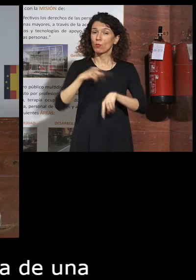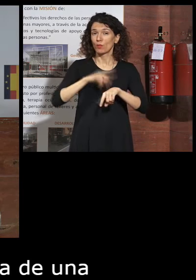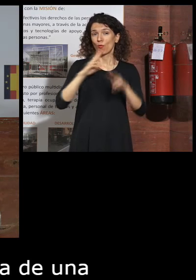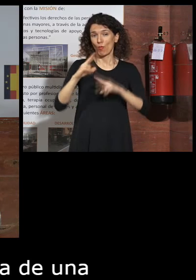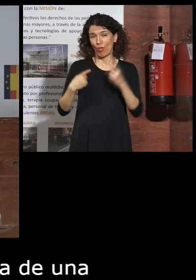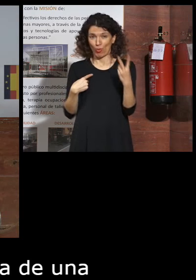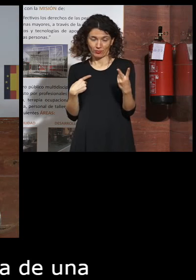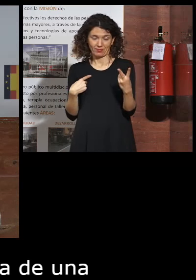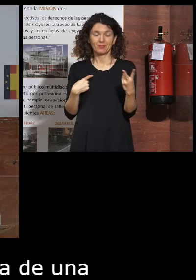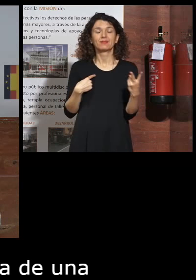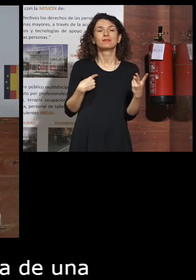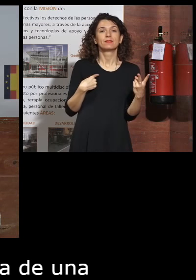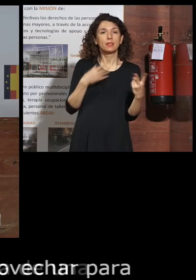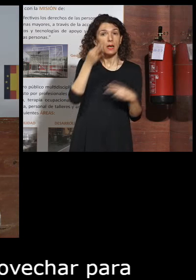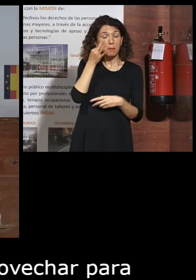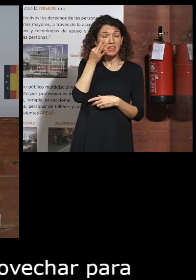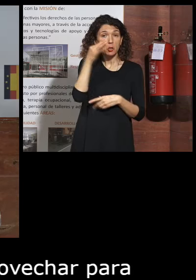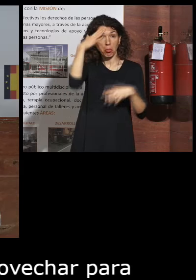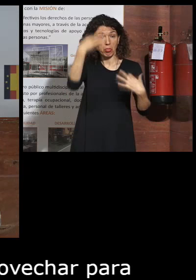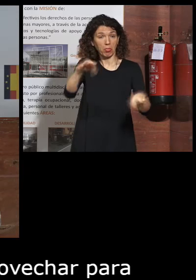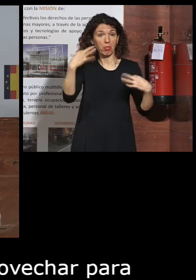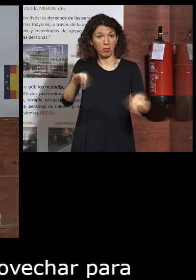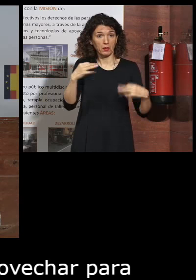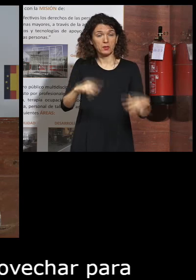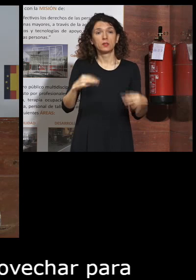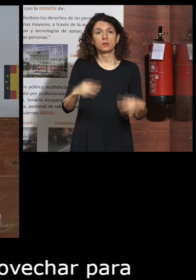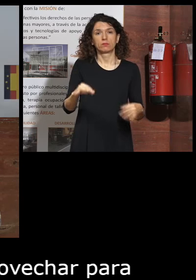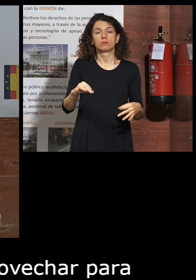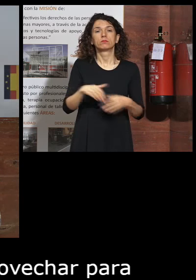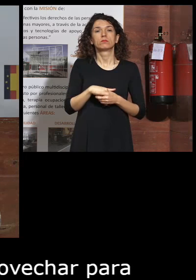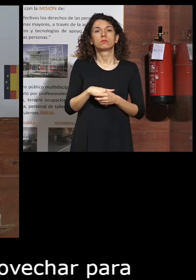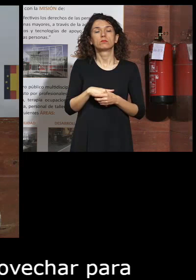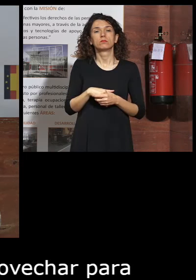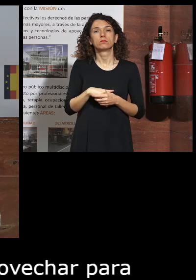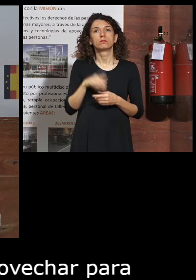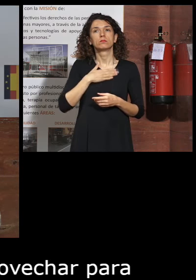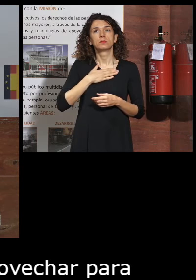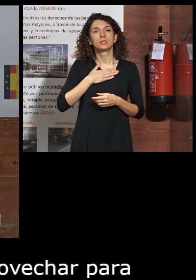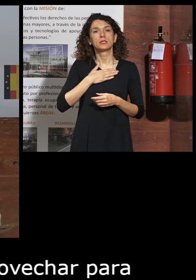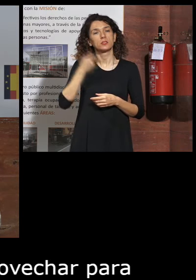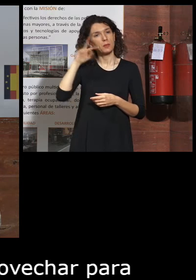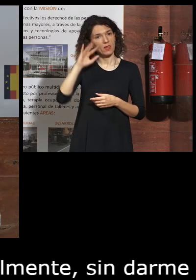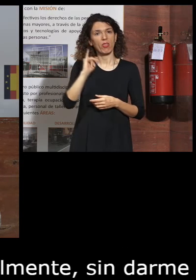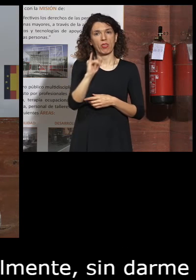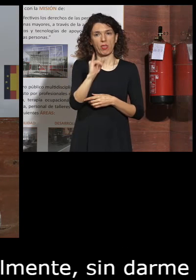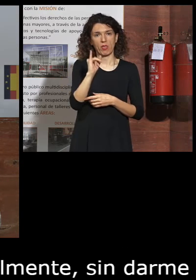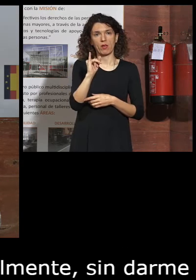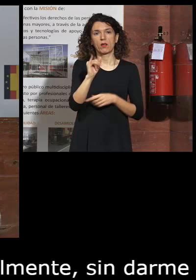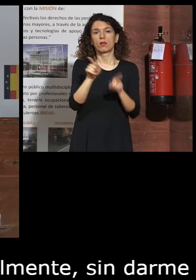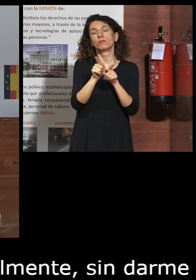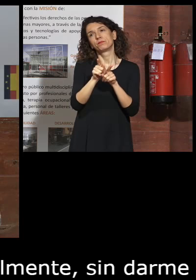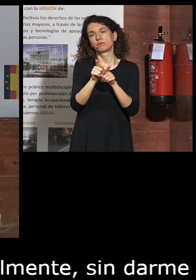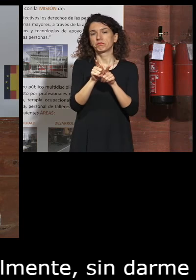y realmente sin darme cuenta y lo que o sea mi experiencia era de cierto modo